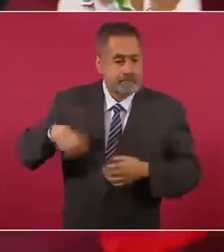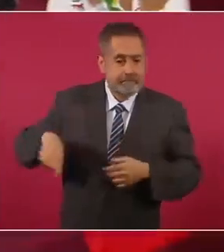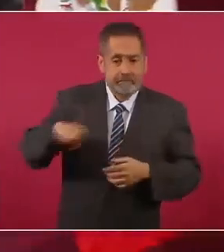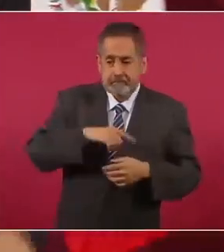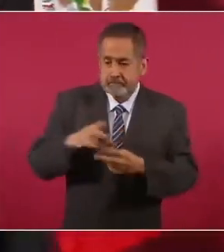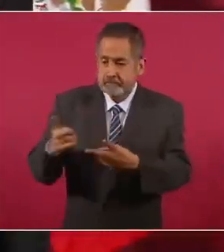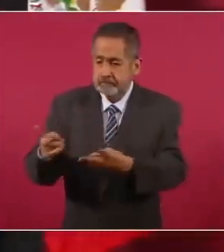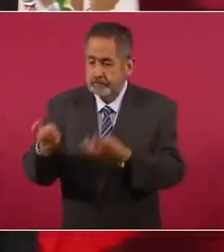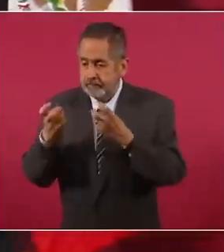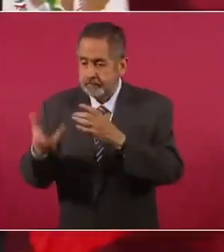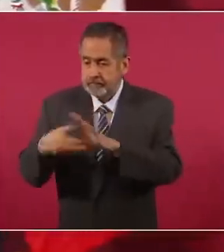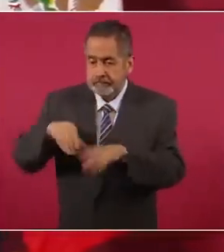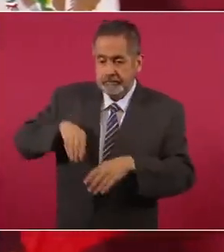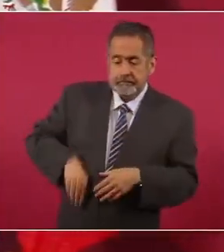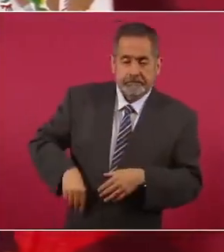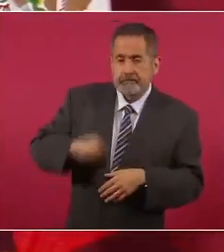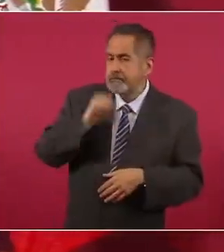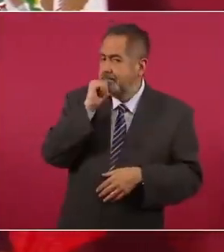el dinero